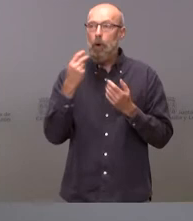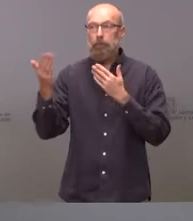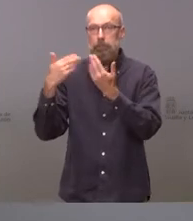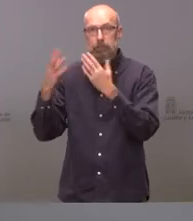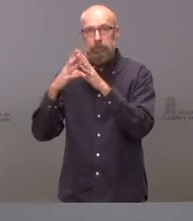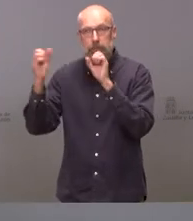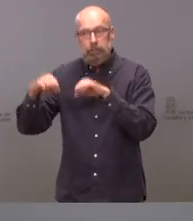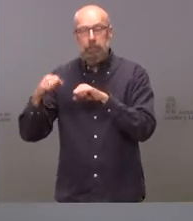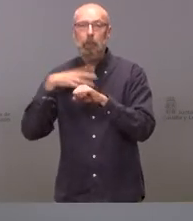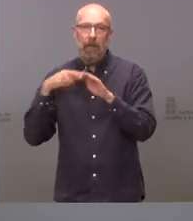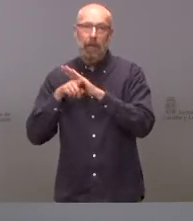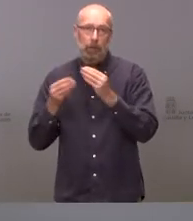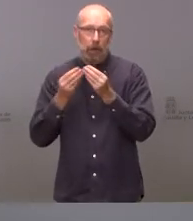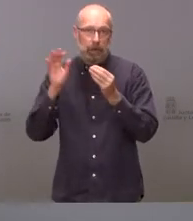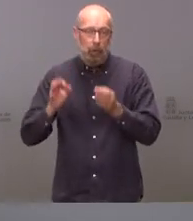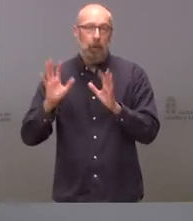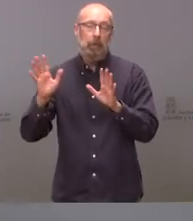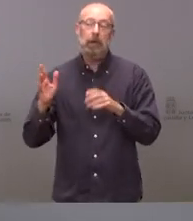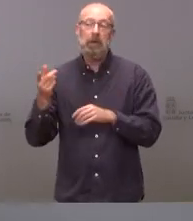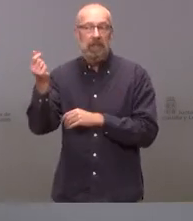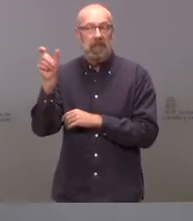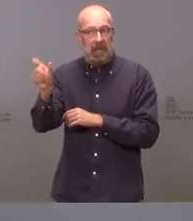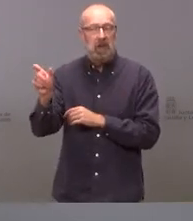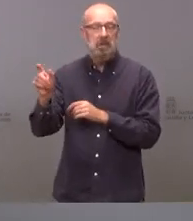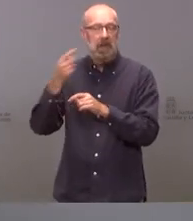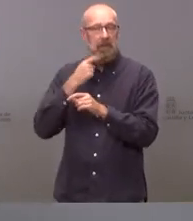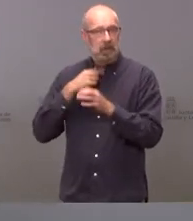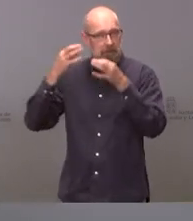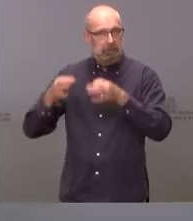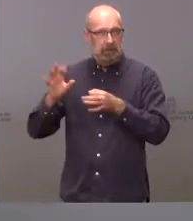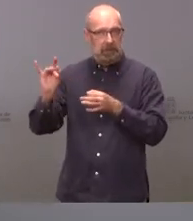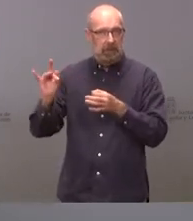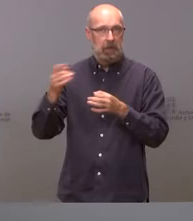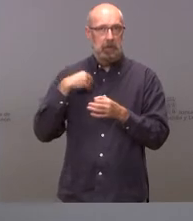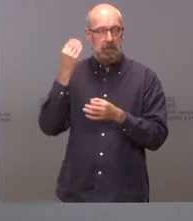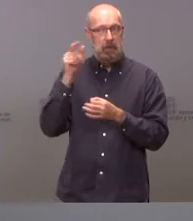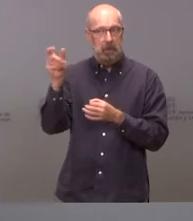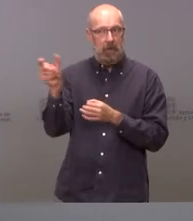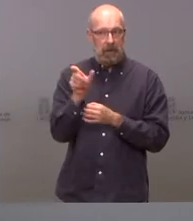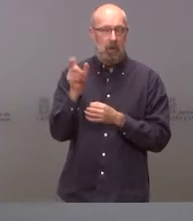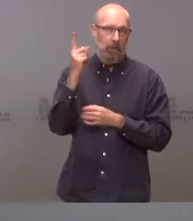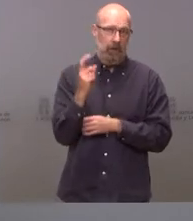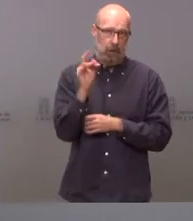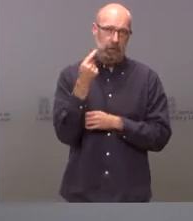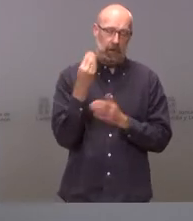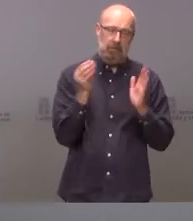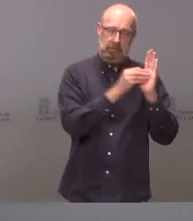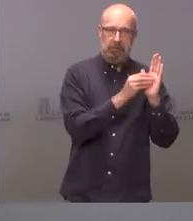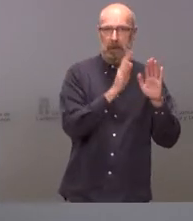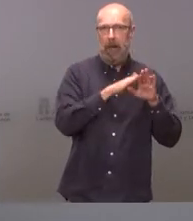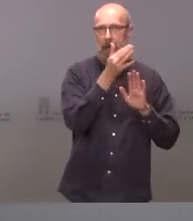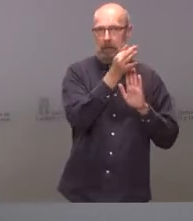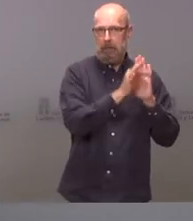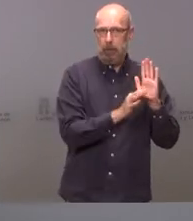nos han venido comunicando y que nosotros como tal consideramos su presupuestación y su ejecución y lógicamente